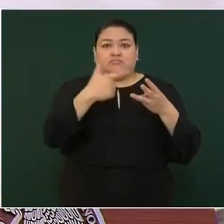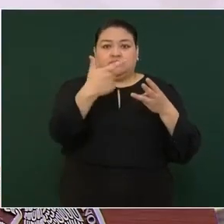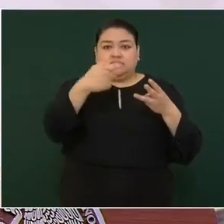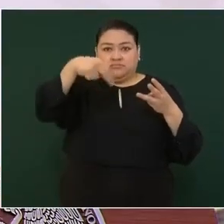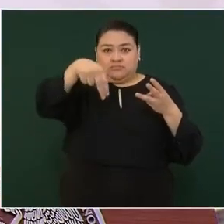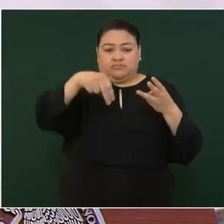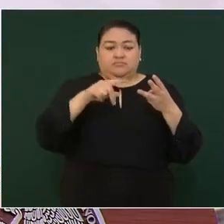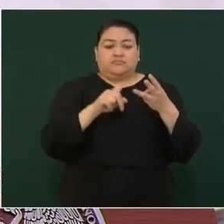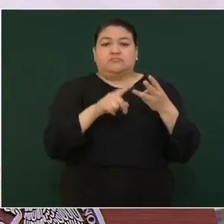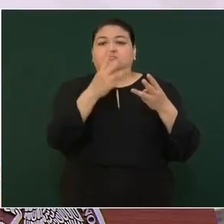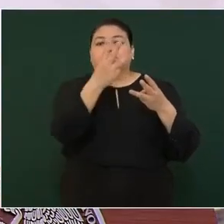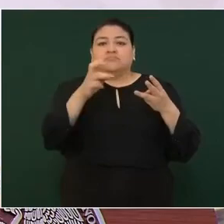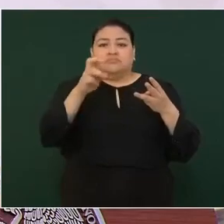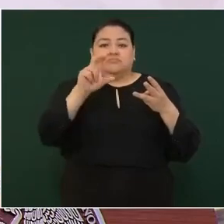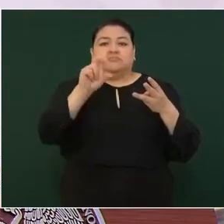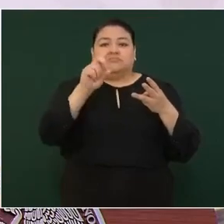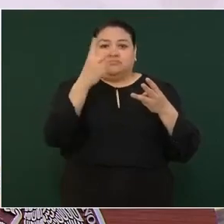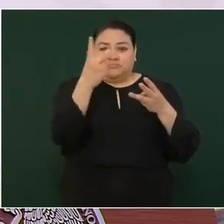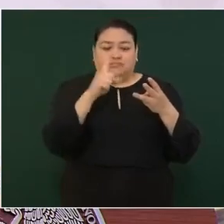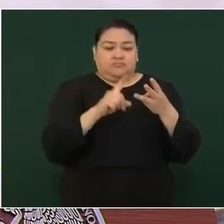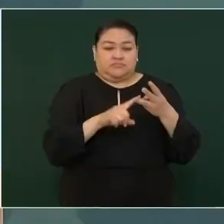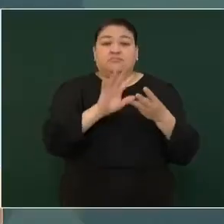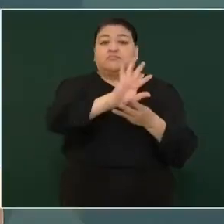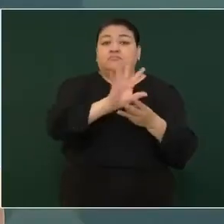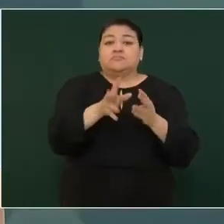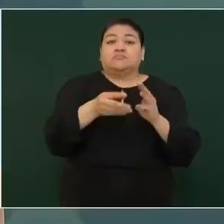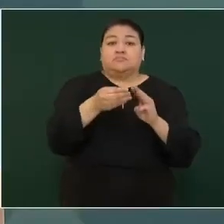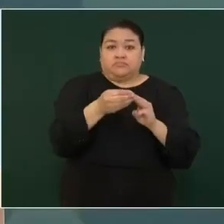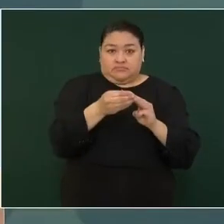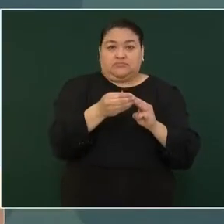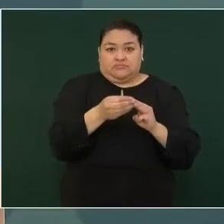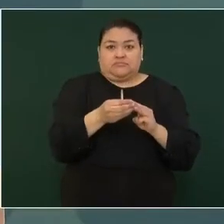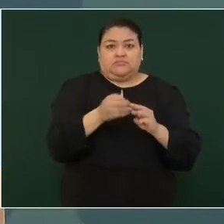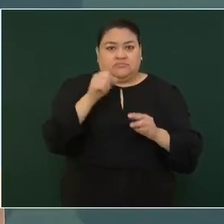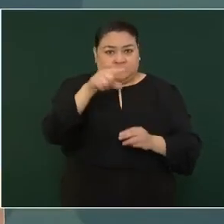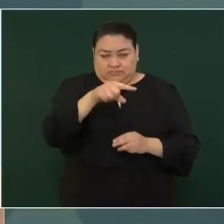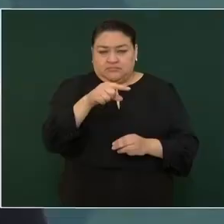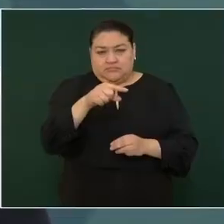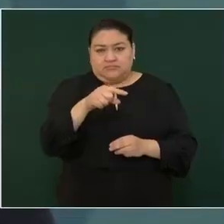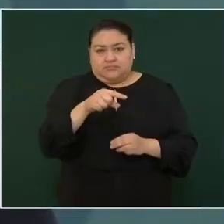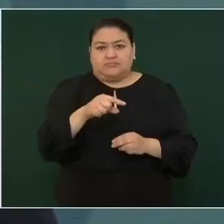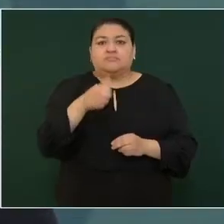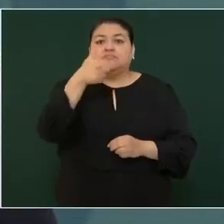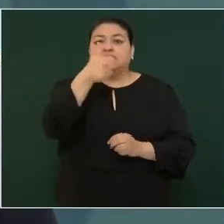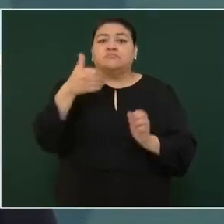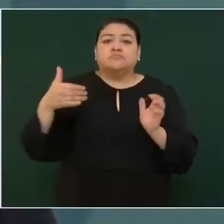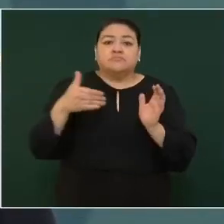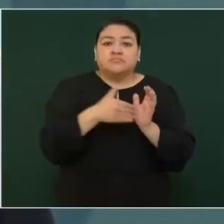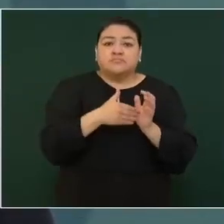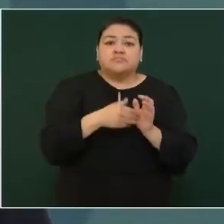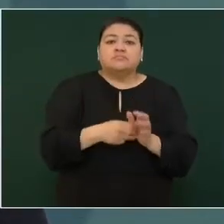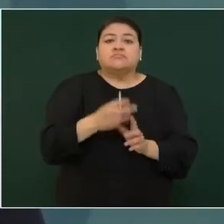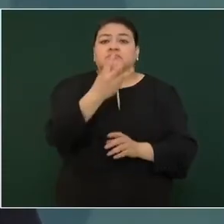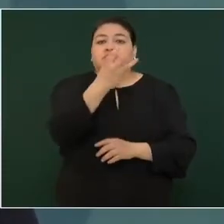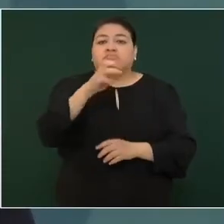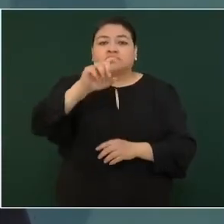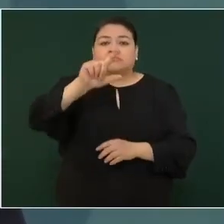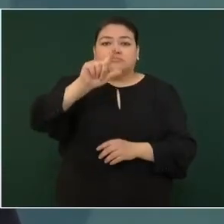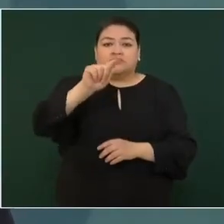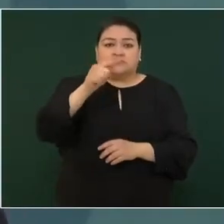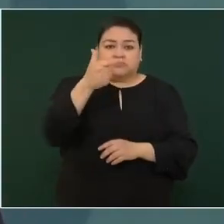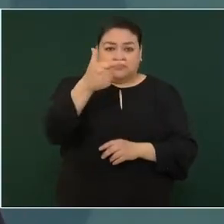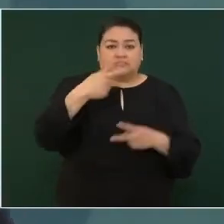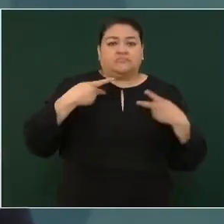332, haciendo un total de personal operativo de 6 mil 377